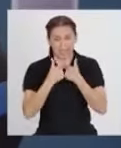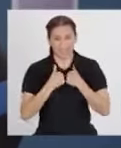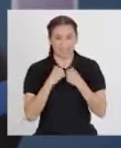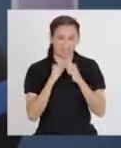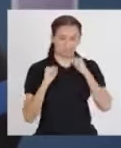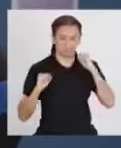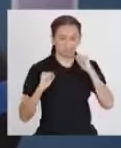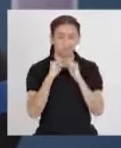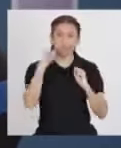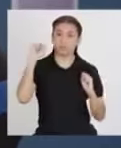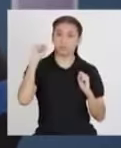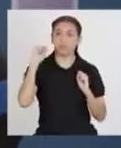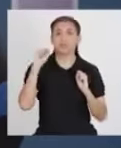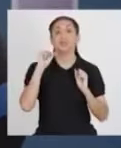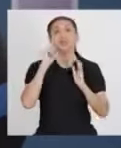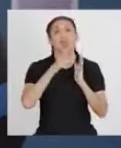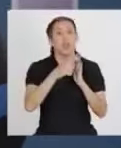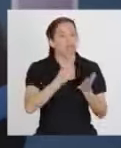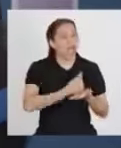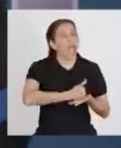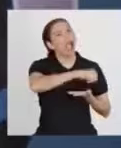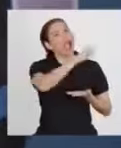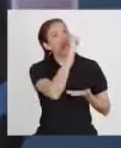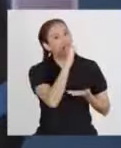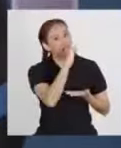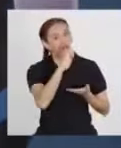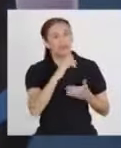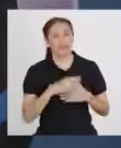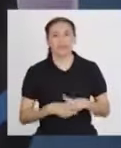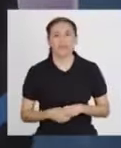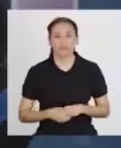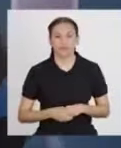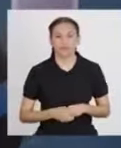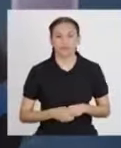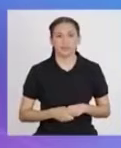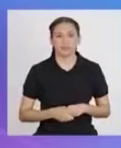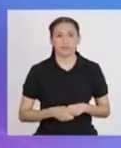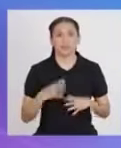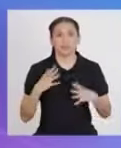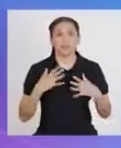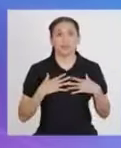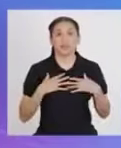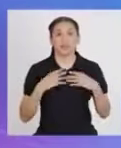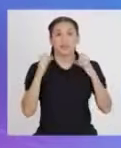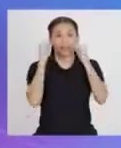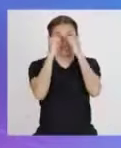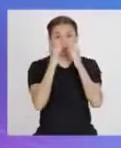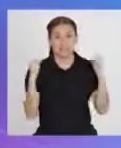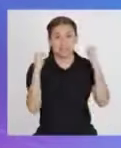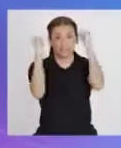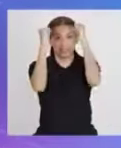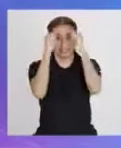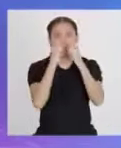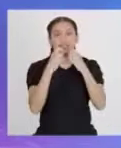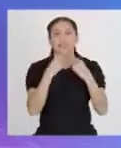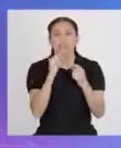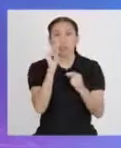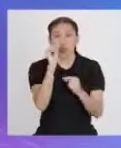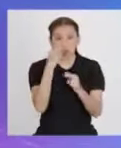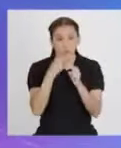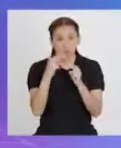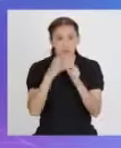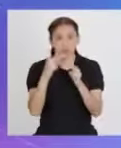estirarnos y tomar agua? Mi sistema me indica que ya vamos